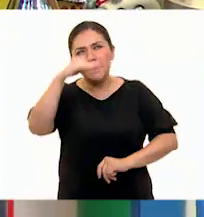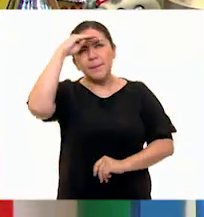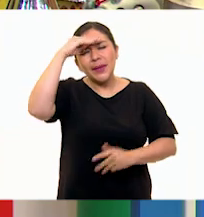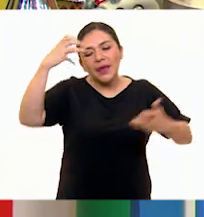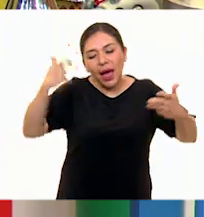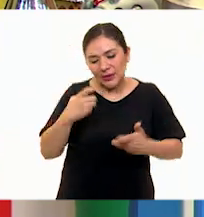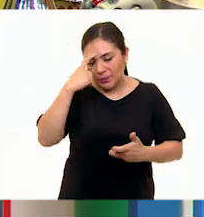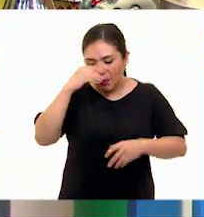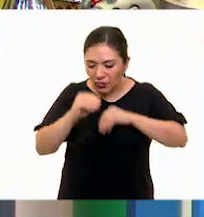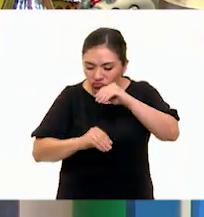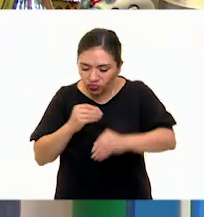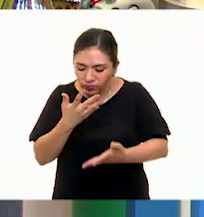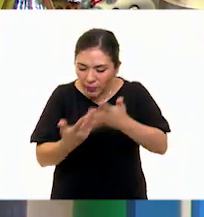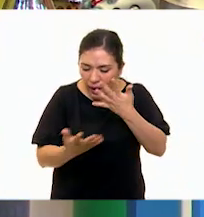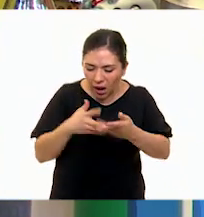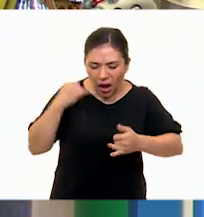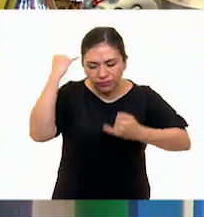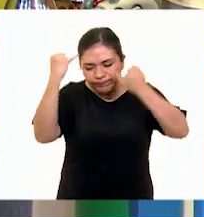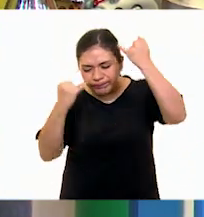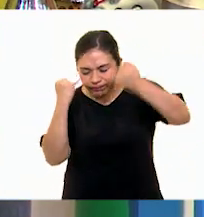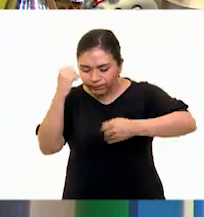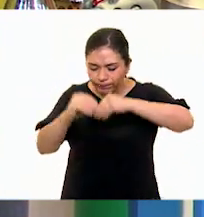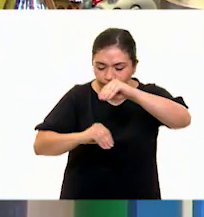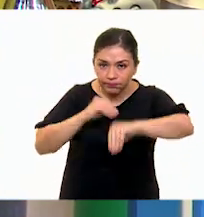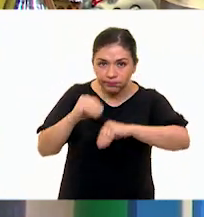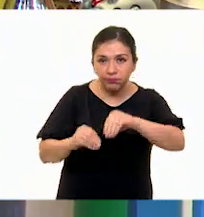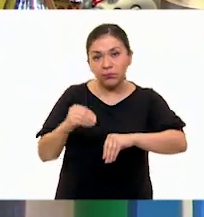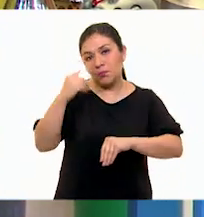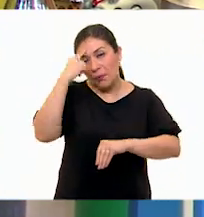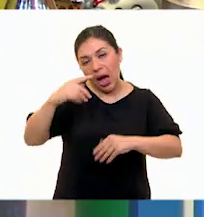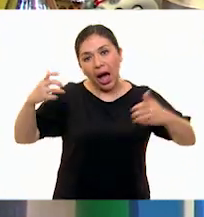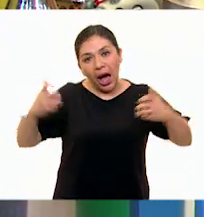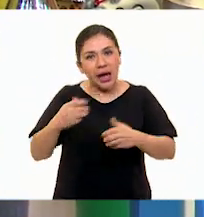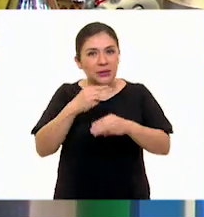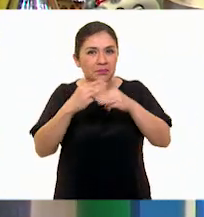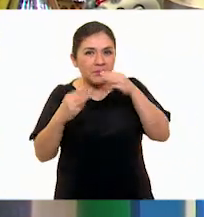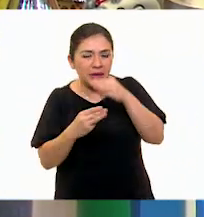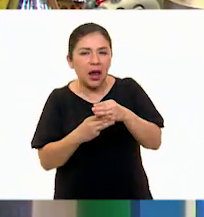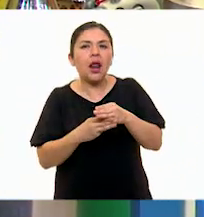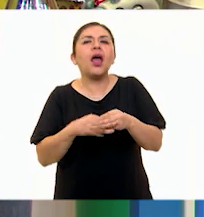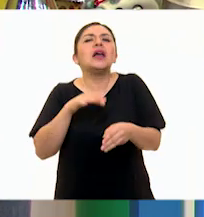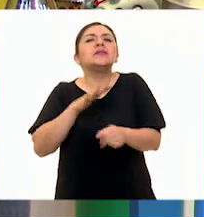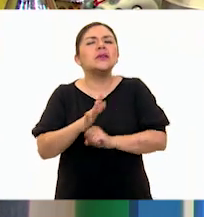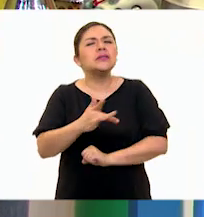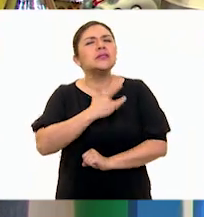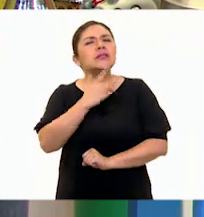a la hora de estar creando sus piezas. ¿Qué te motiva a realizar?